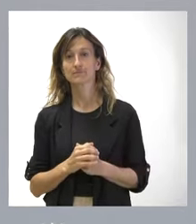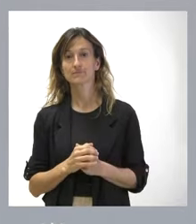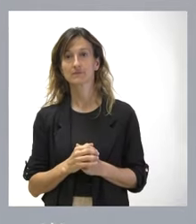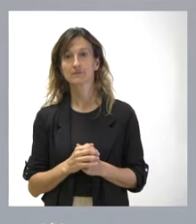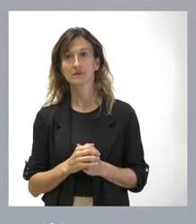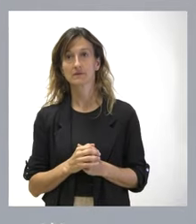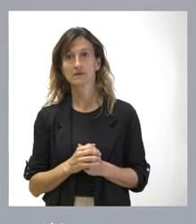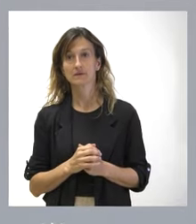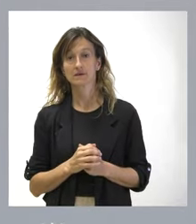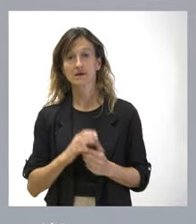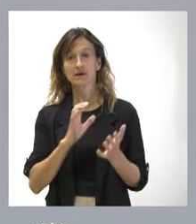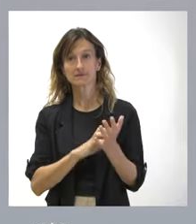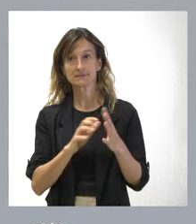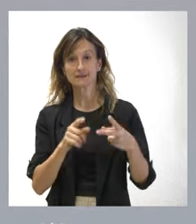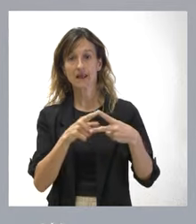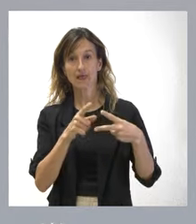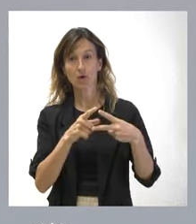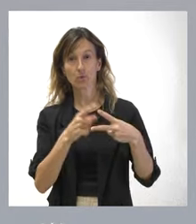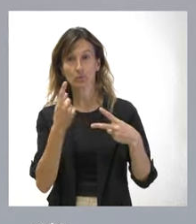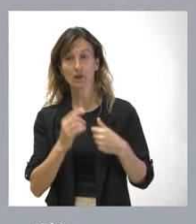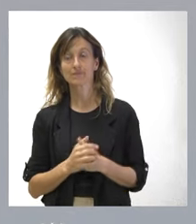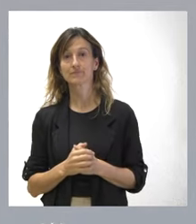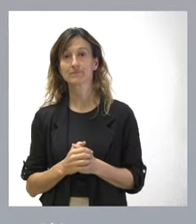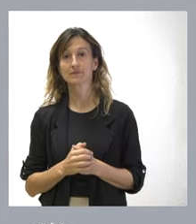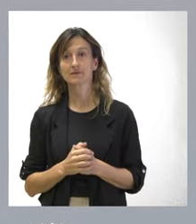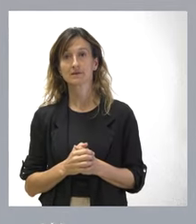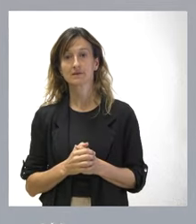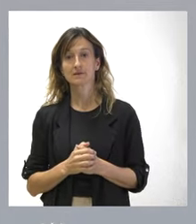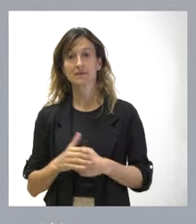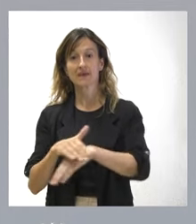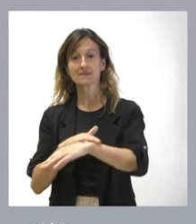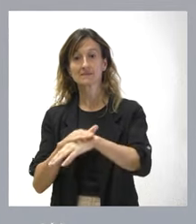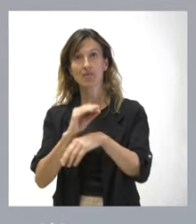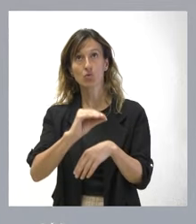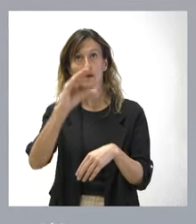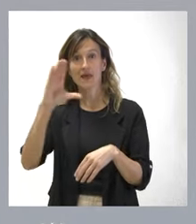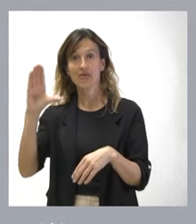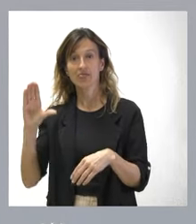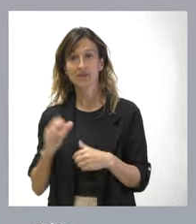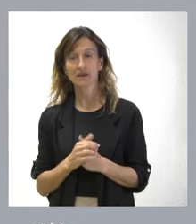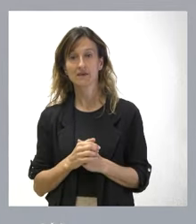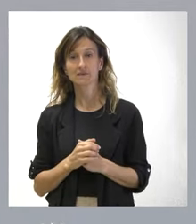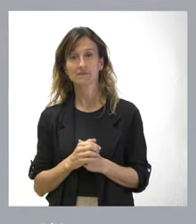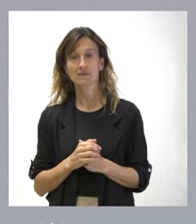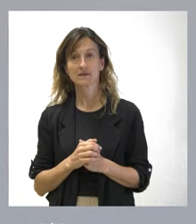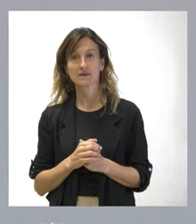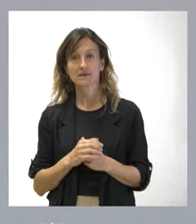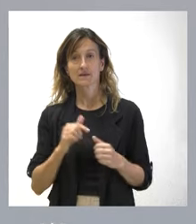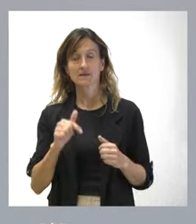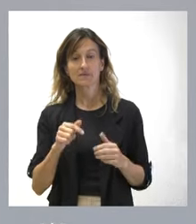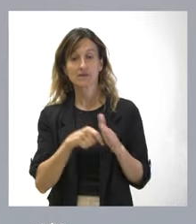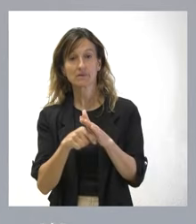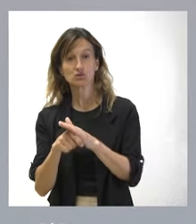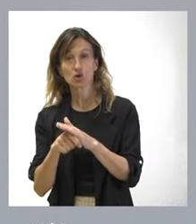una de ellas fue la comunidad de Castilla y León, con lo cual, mientras las inversiones del Estado crecían en el conjunto de España, esas mismas inversiones del Estado bajaban